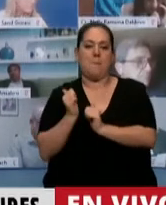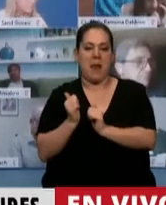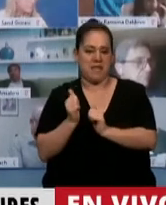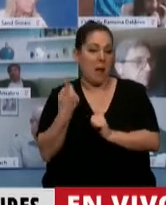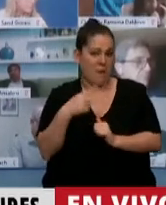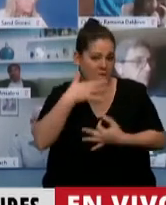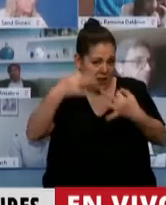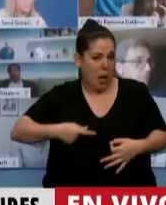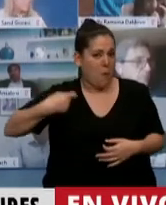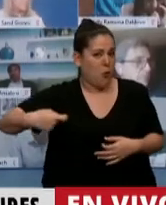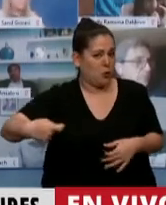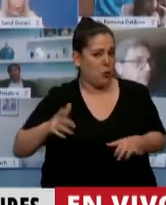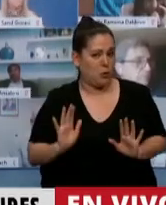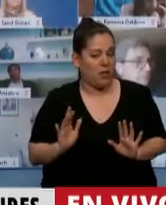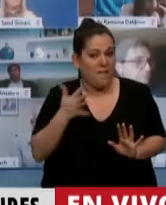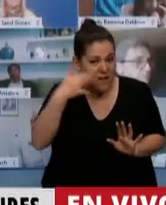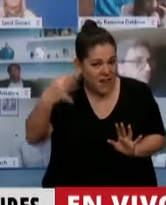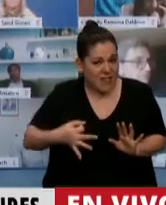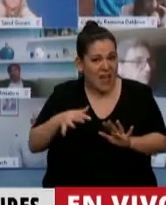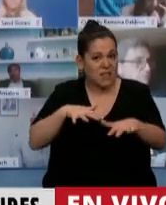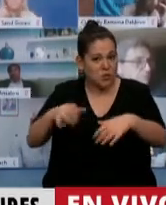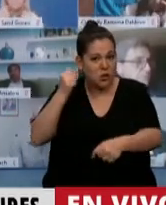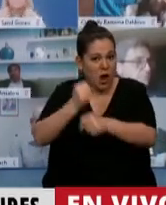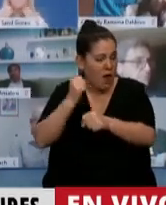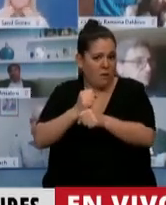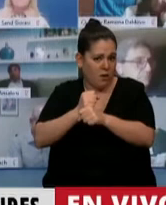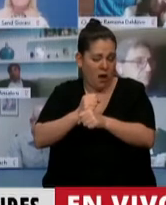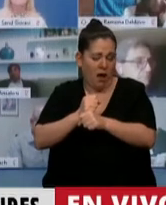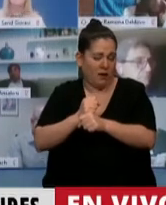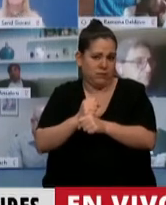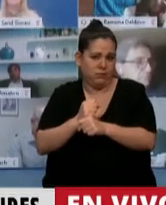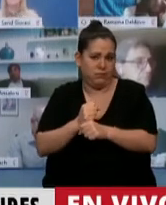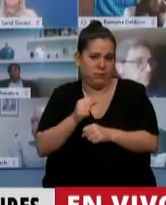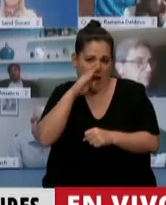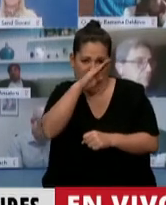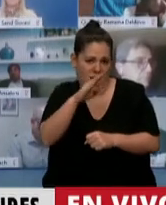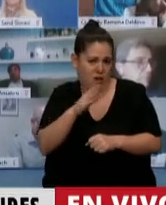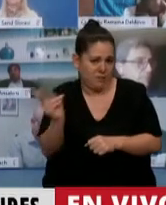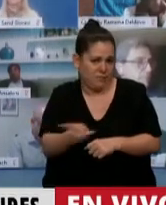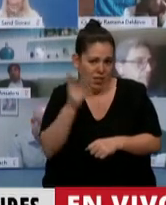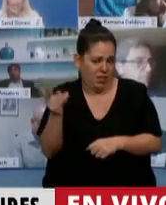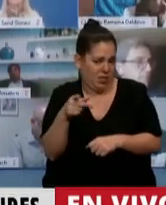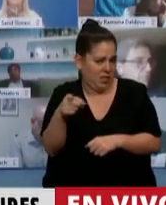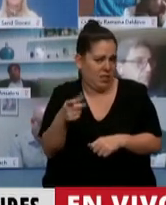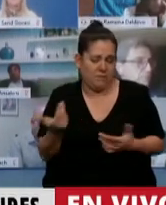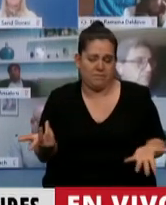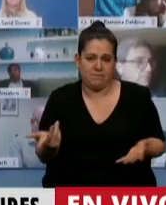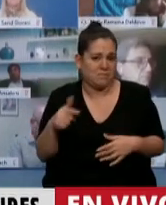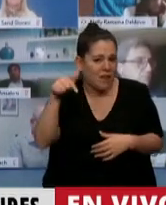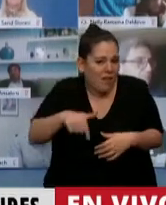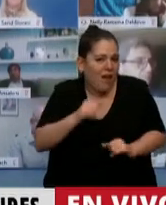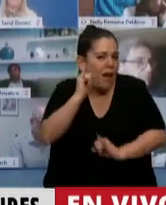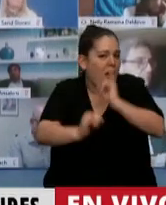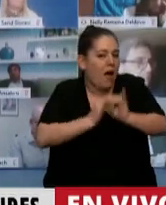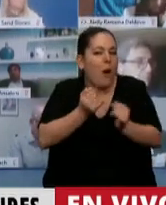una situación completamente precaria, porque muchos de ellos, por ejemplo, no acceden, como acá ya se ha mencionado, a ninguno de los